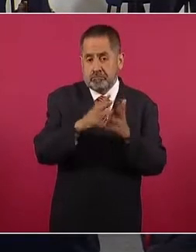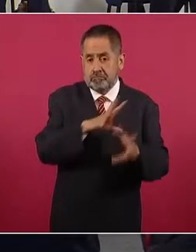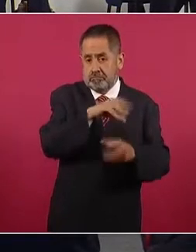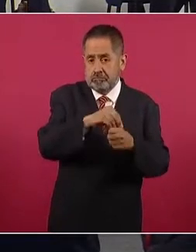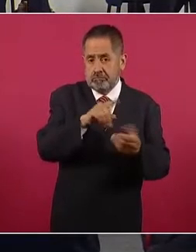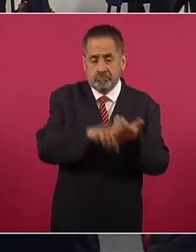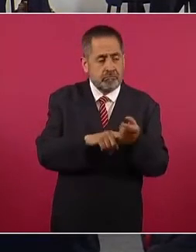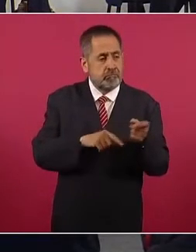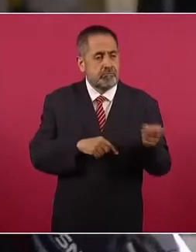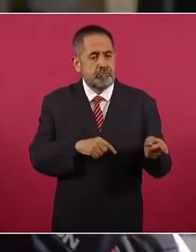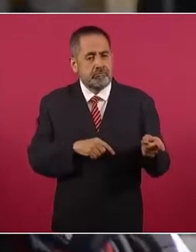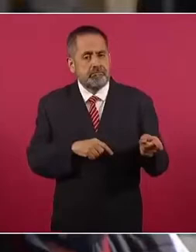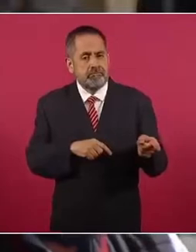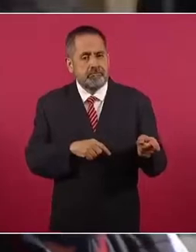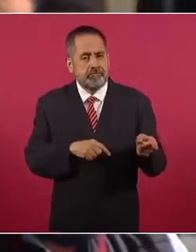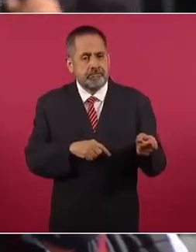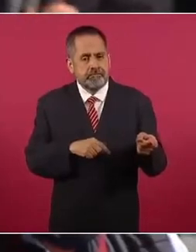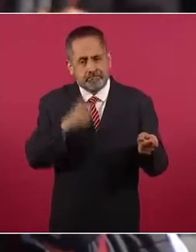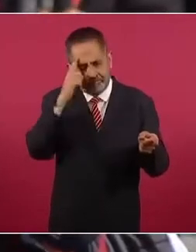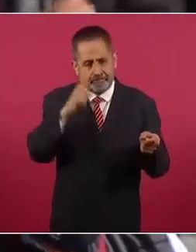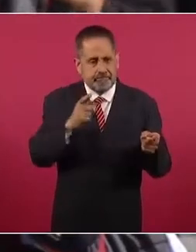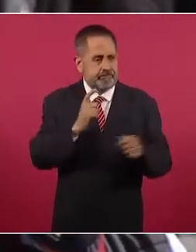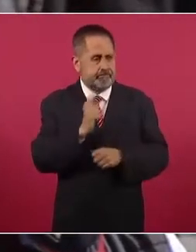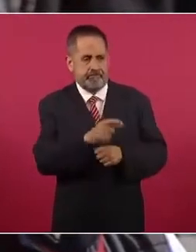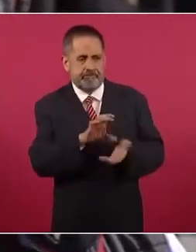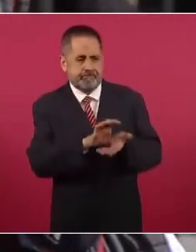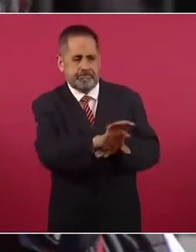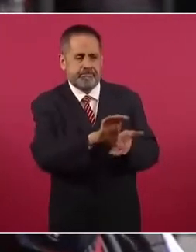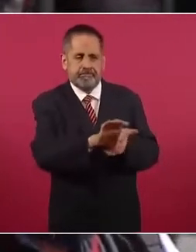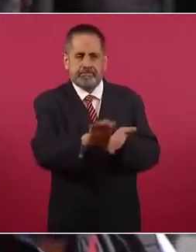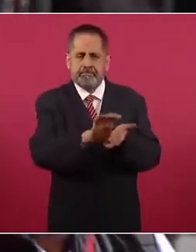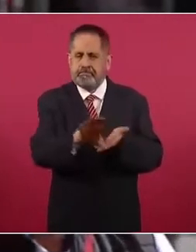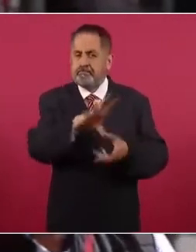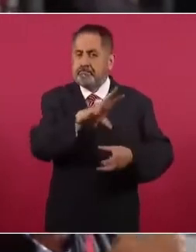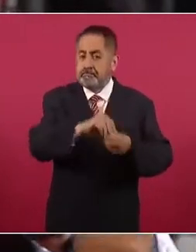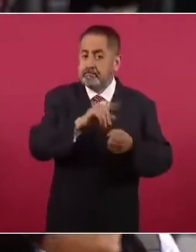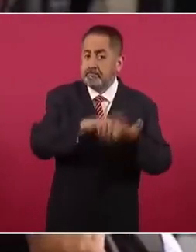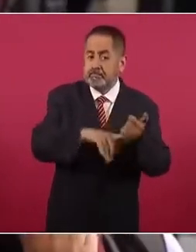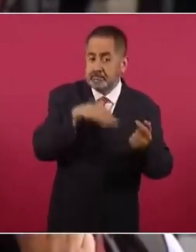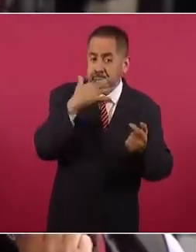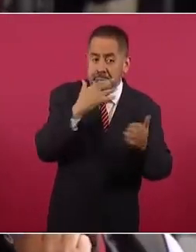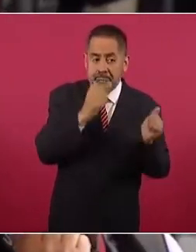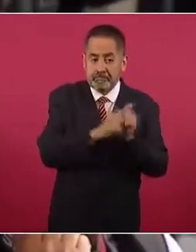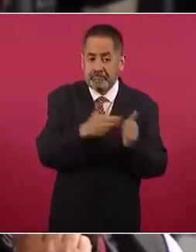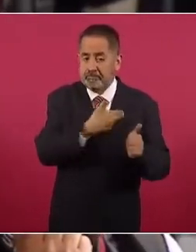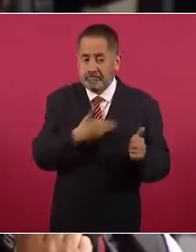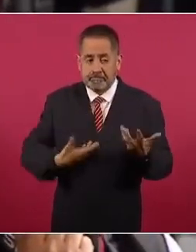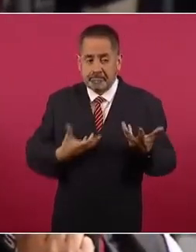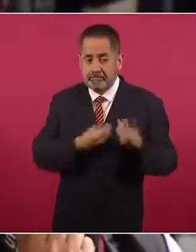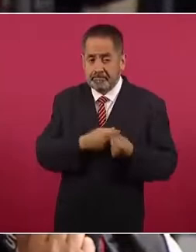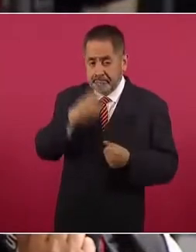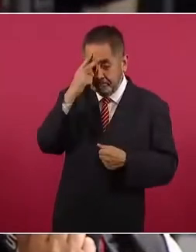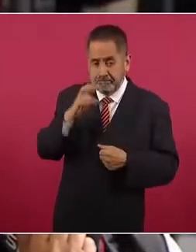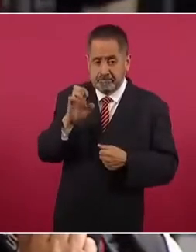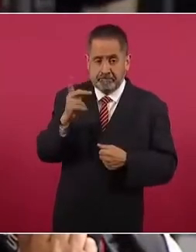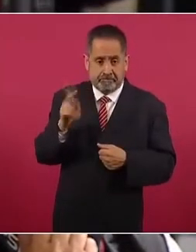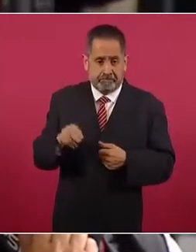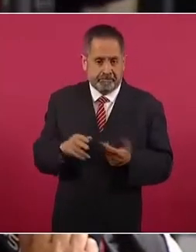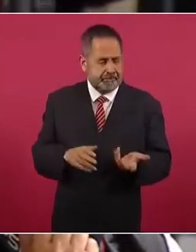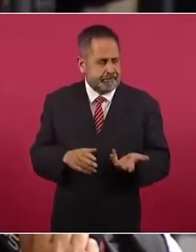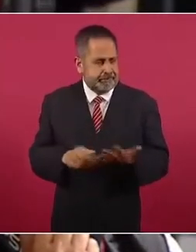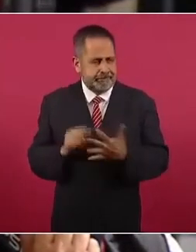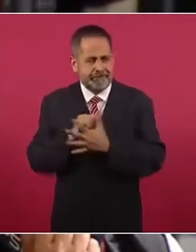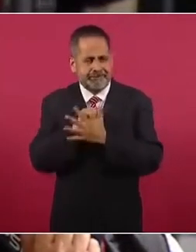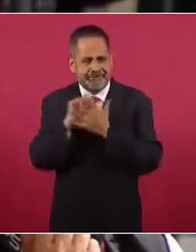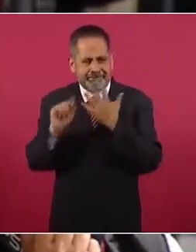incluso de la propia nómina o de los puestos clave que se tenían cercanos a la presidencia de la República, pues toda esta